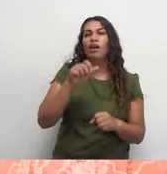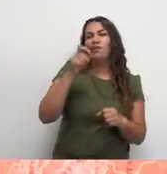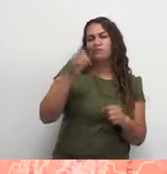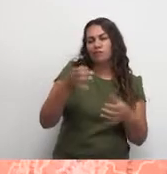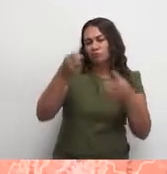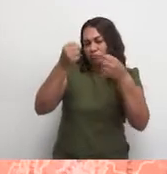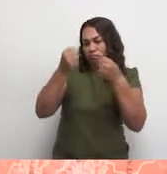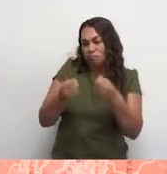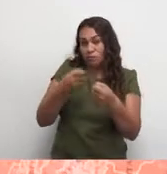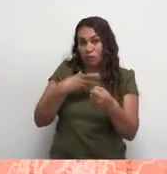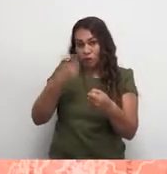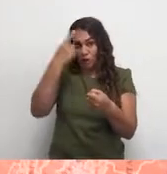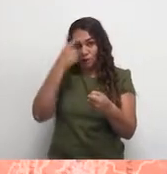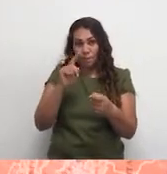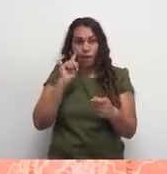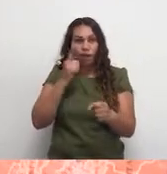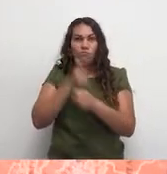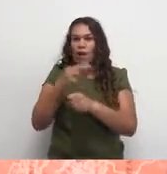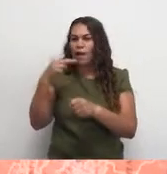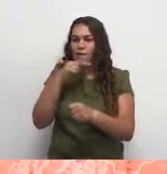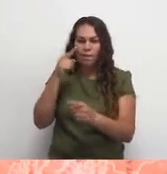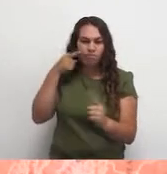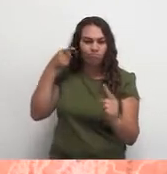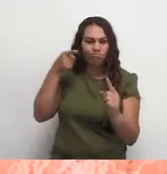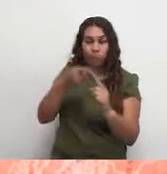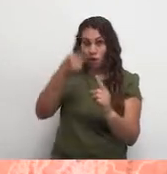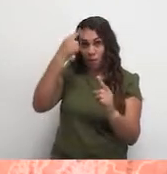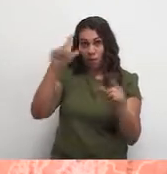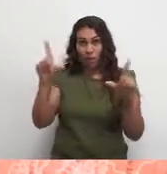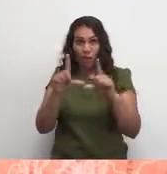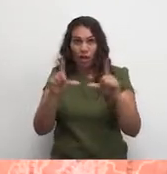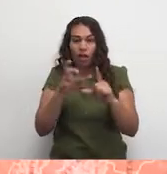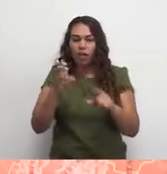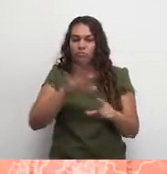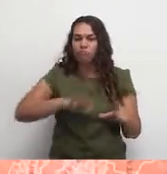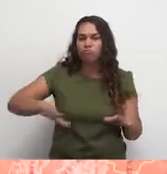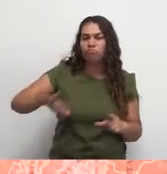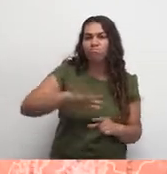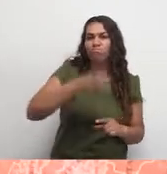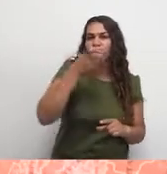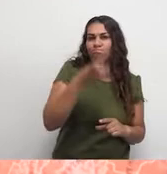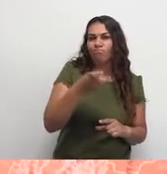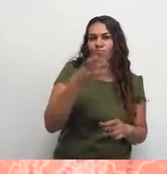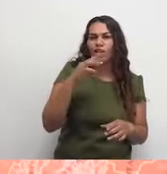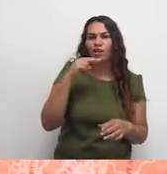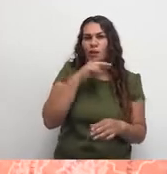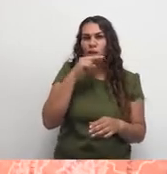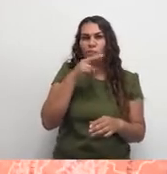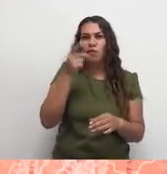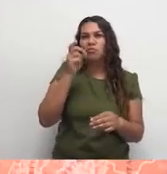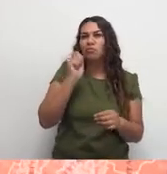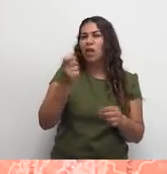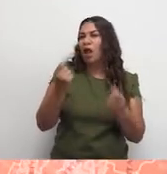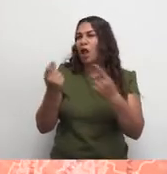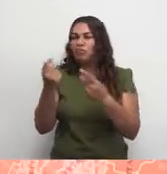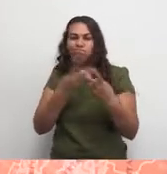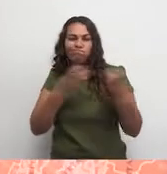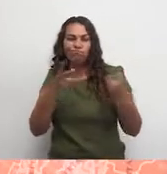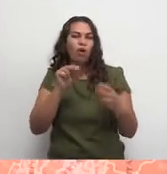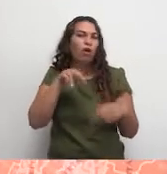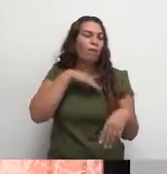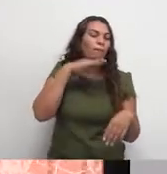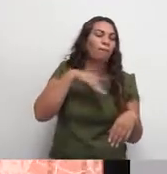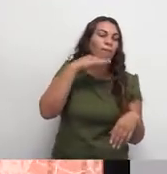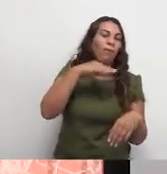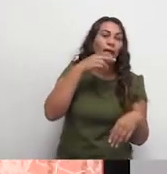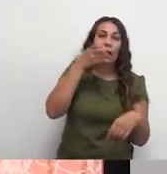al final del día son plenamente identificables y son zonas que dejan de ser transitadas por los que se dedican al robo de